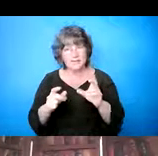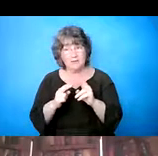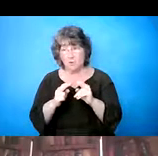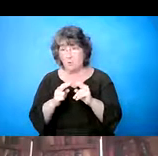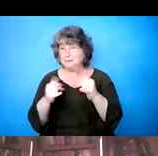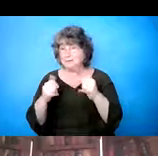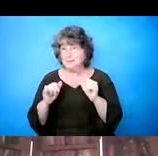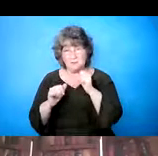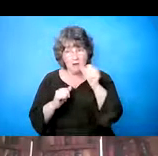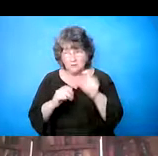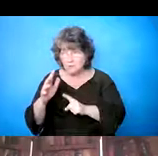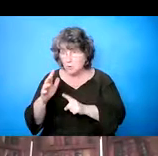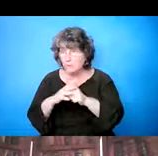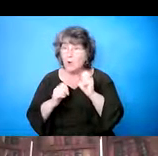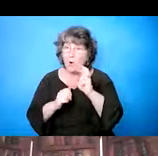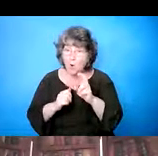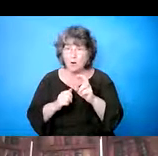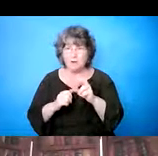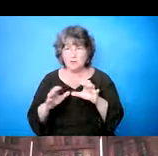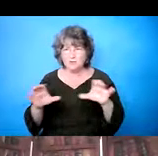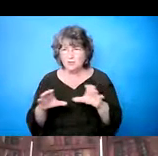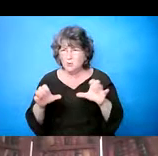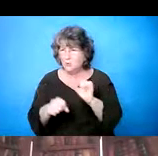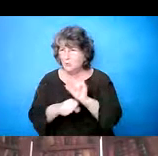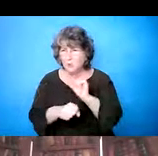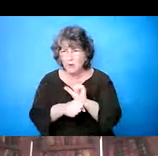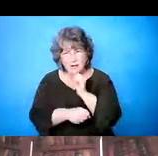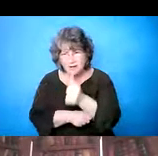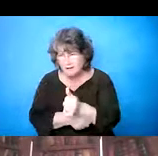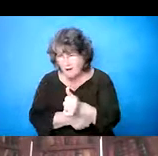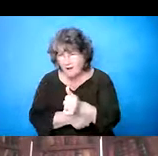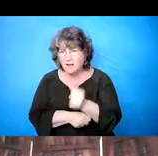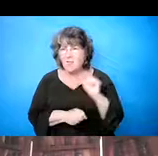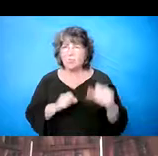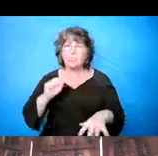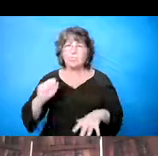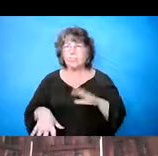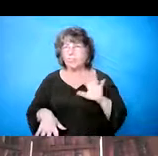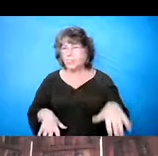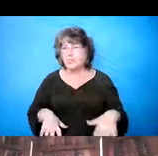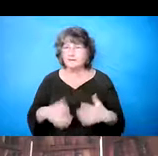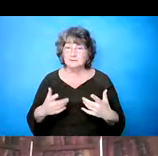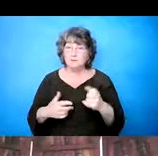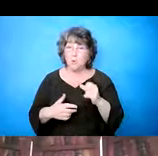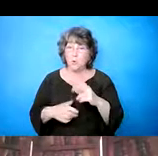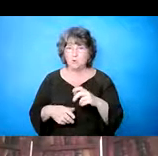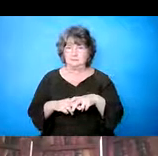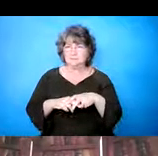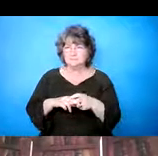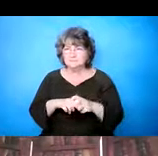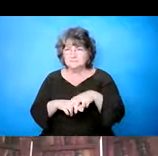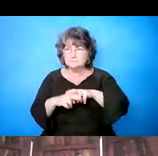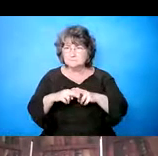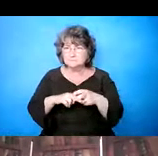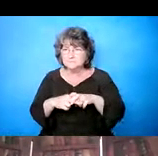los, los quehaceres, los deberes, como están supuestos. También cuando se sienten que están inquietos y que se